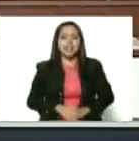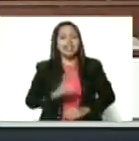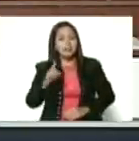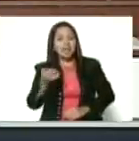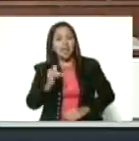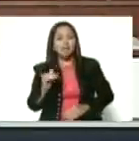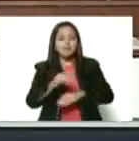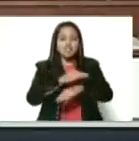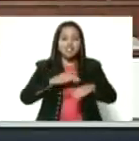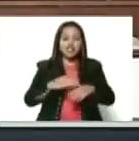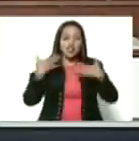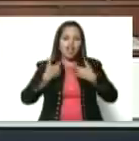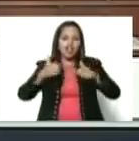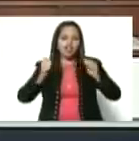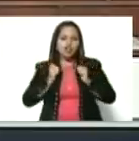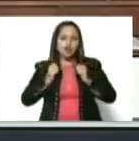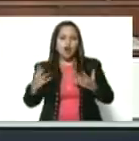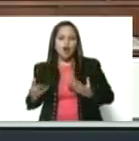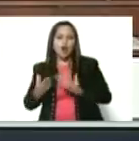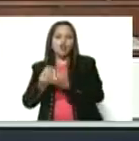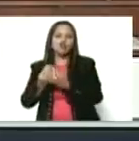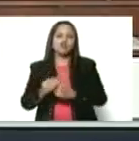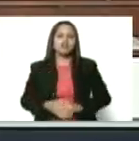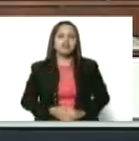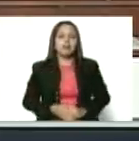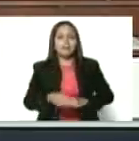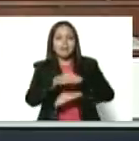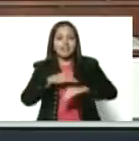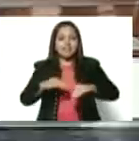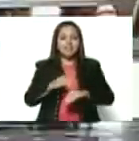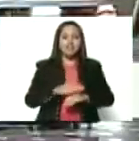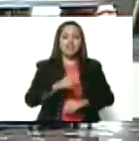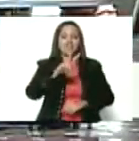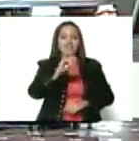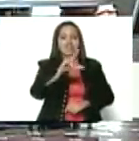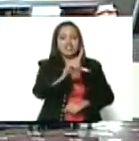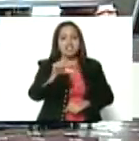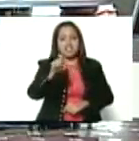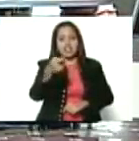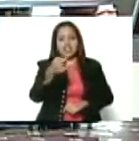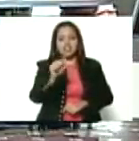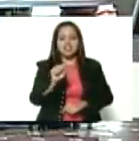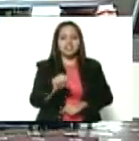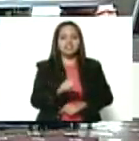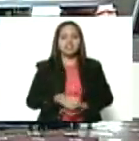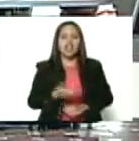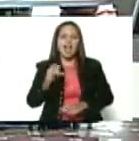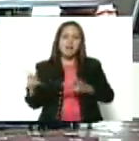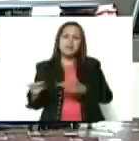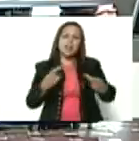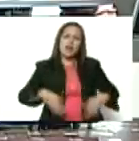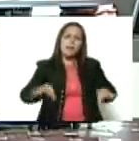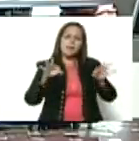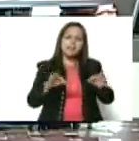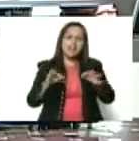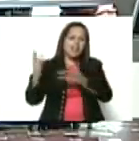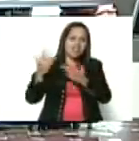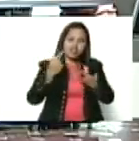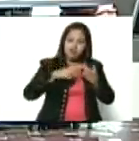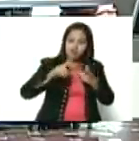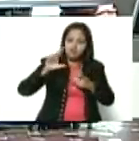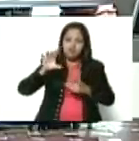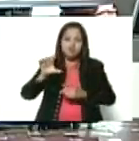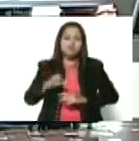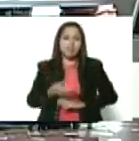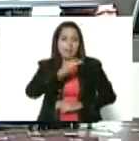Isturi y Ernesto Villega. Y tenemos un invitado especial que está llegando de Andalucía, de